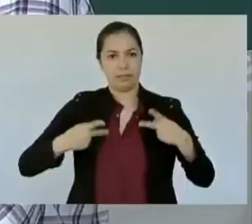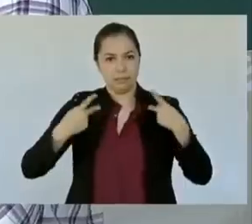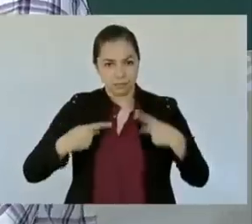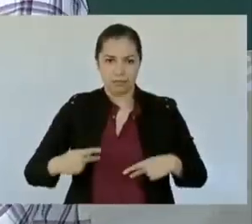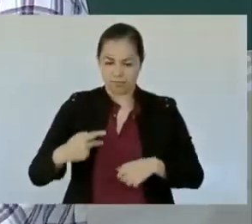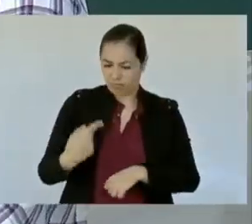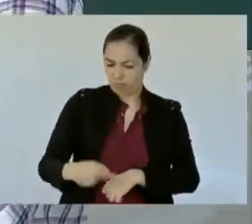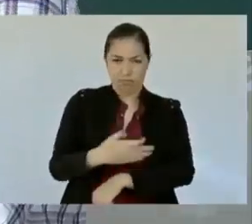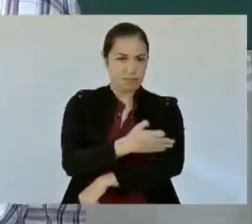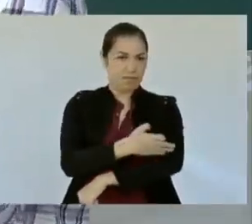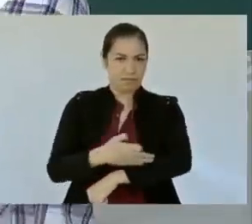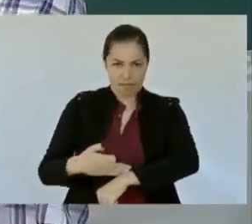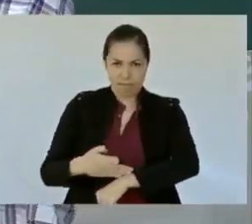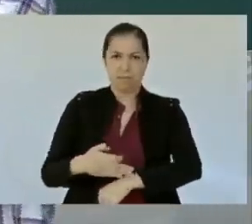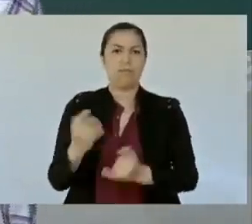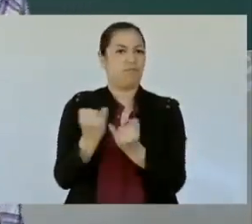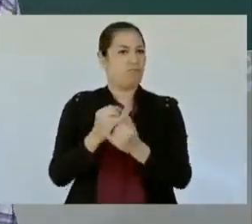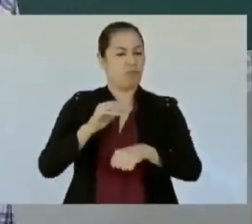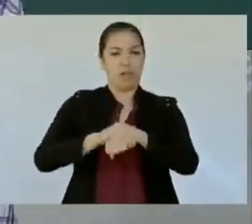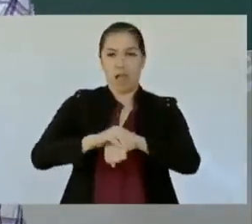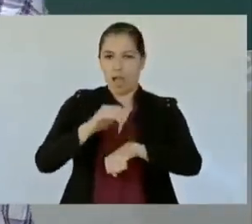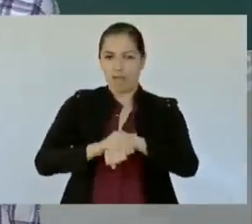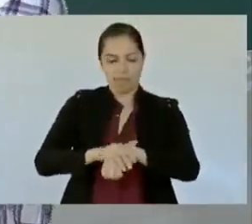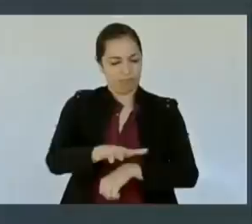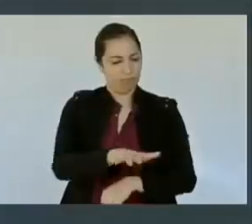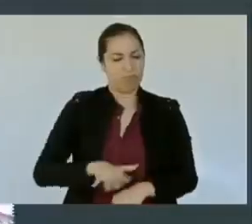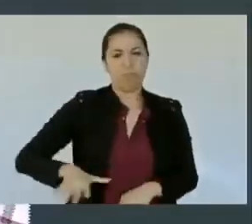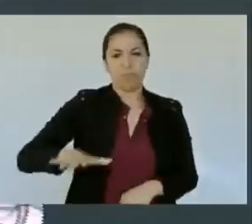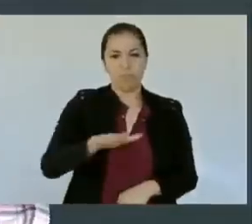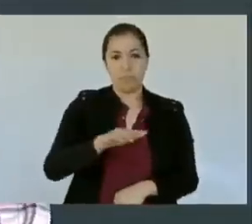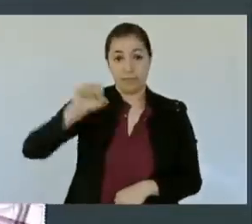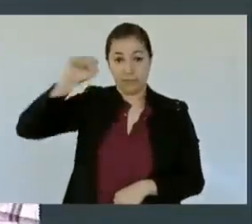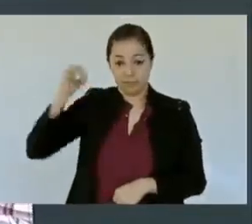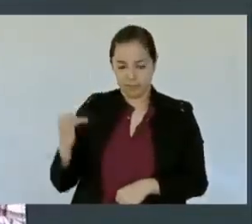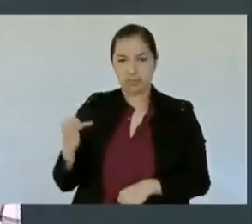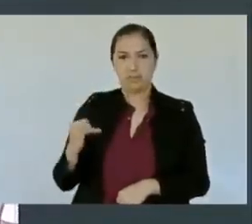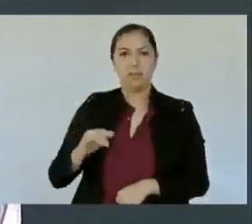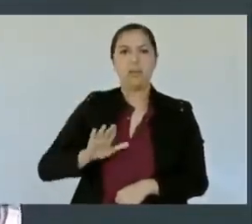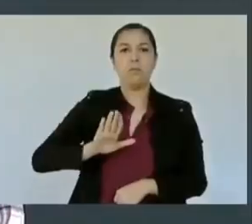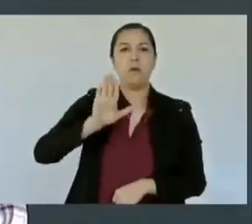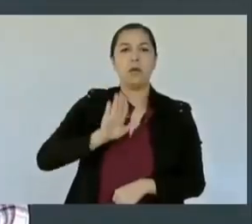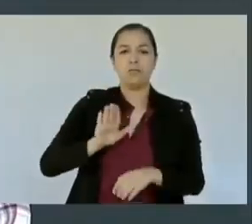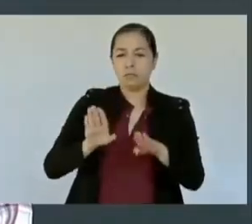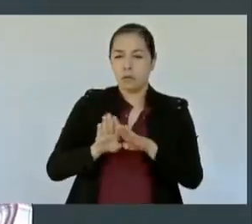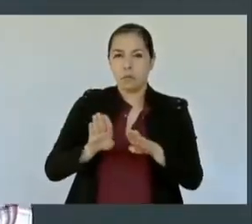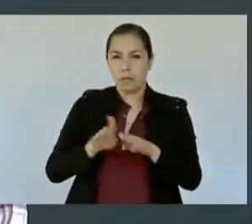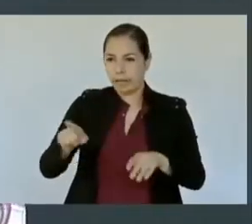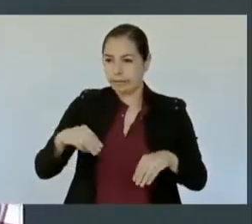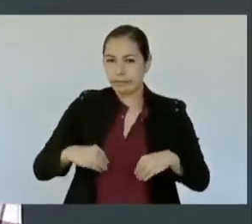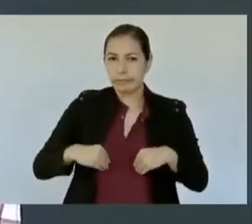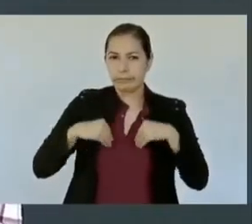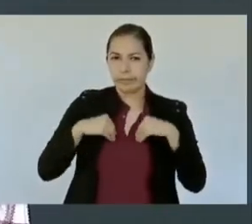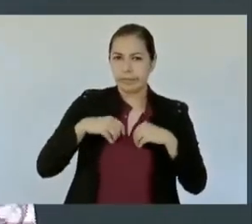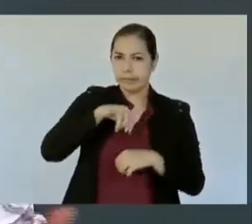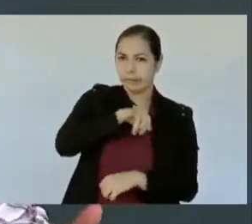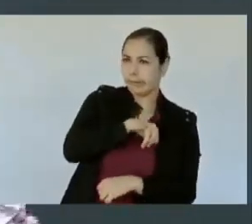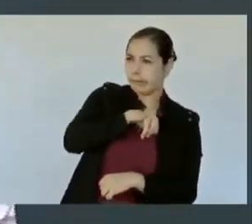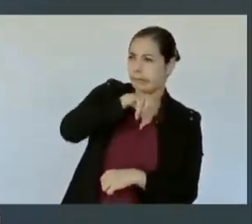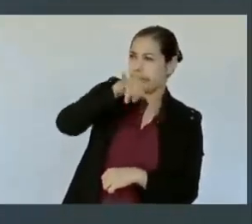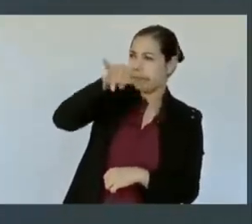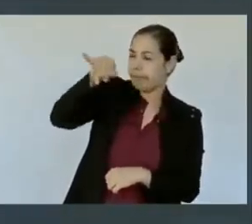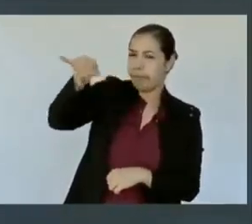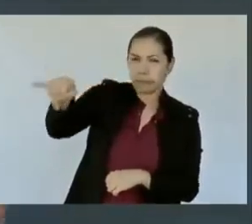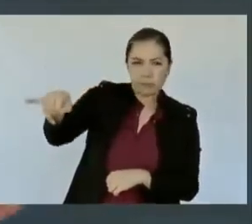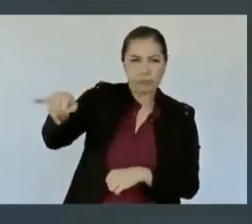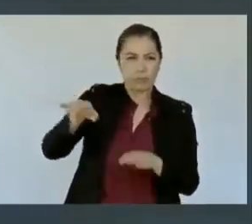San Ignacio, que parece que viven, como lo vimos ahorita, a miles de kilómetros de aquí, cuando se